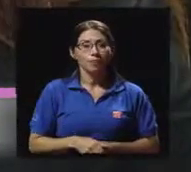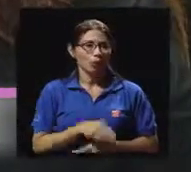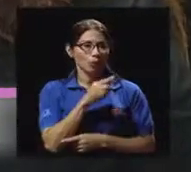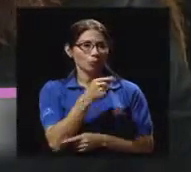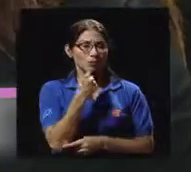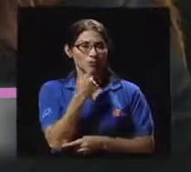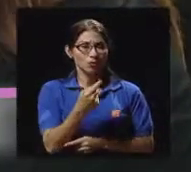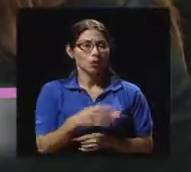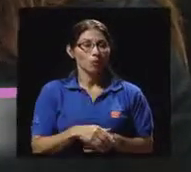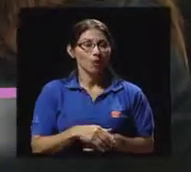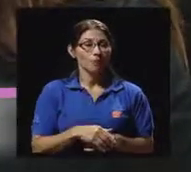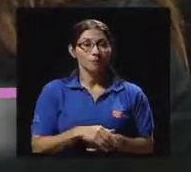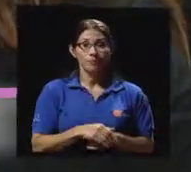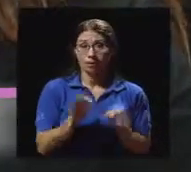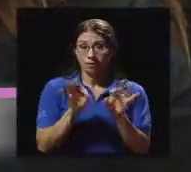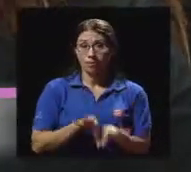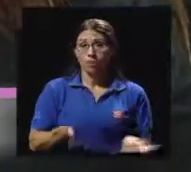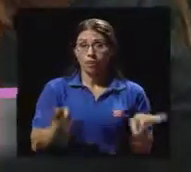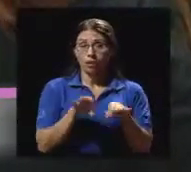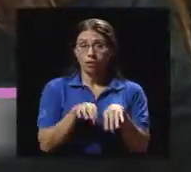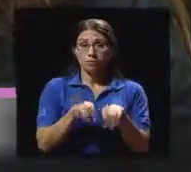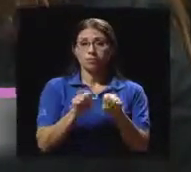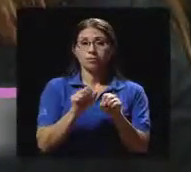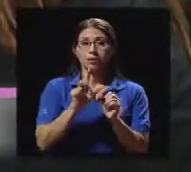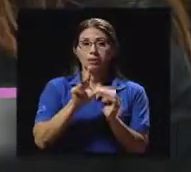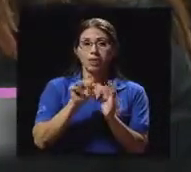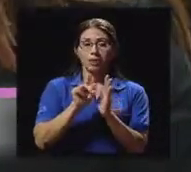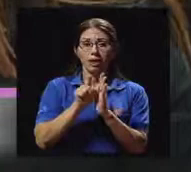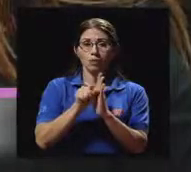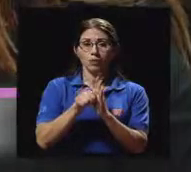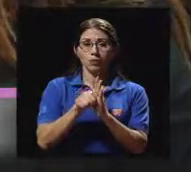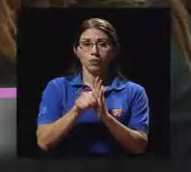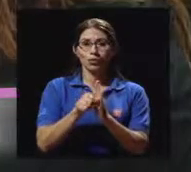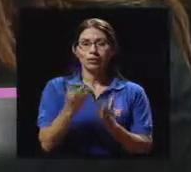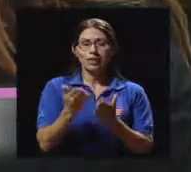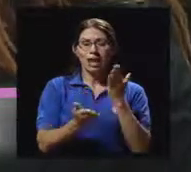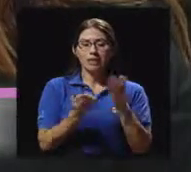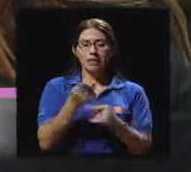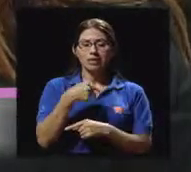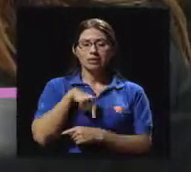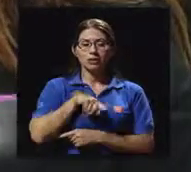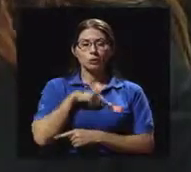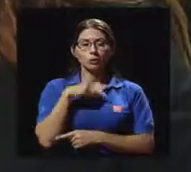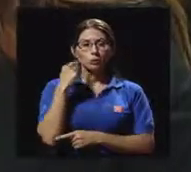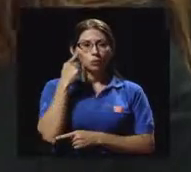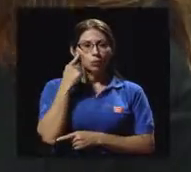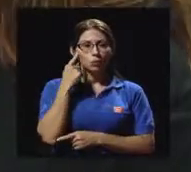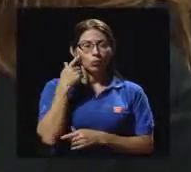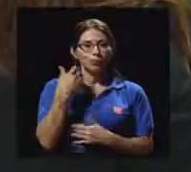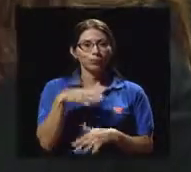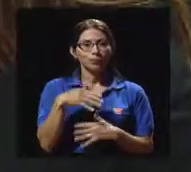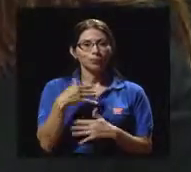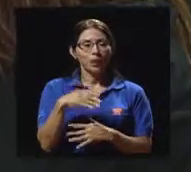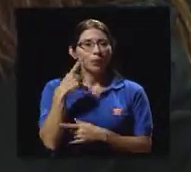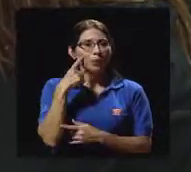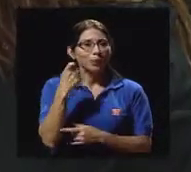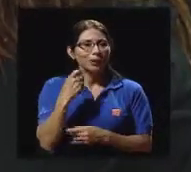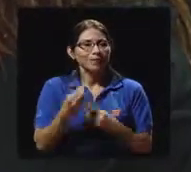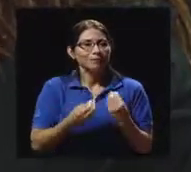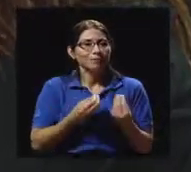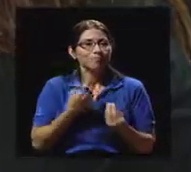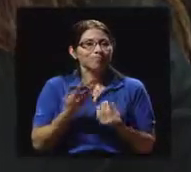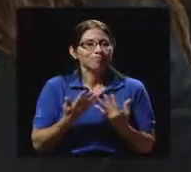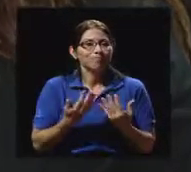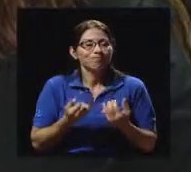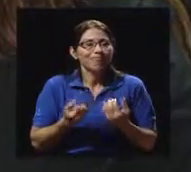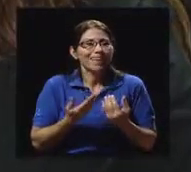hecho de estos 30 minutos, yo creo que a más de una nos pondrá a reflexionar ese dato, porque ¿qué podríamos decir